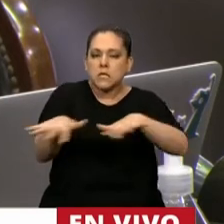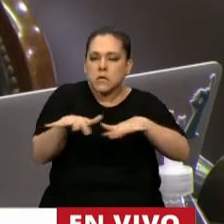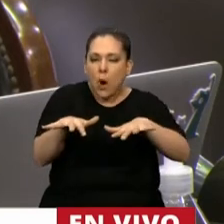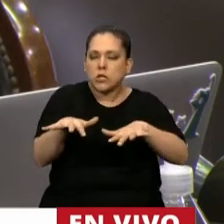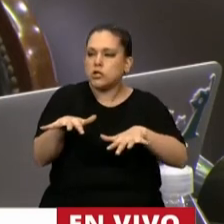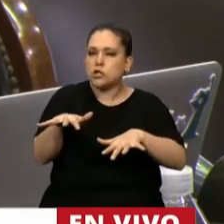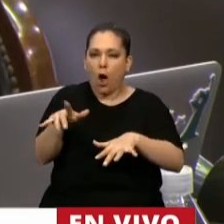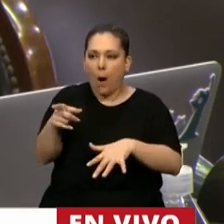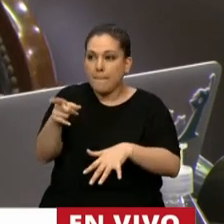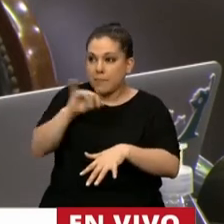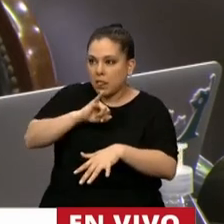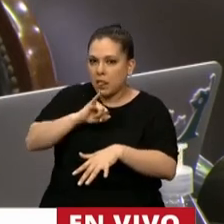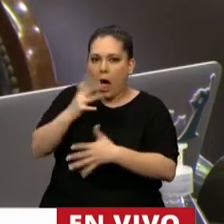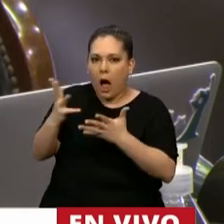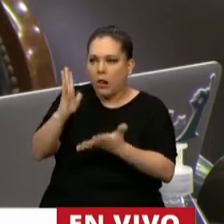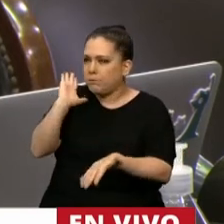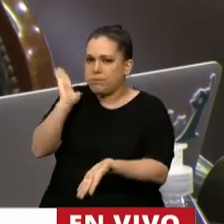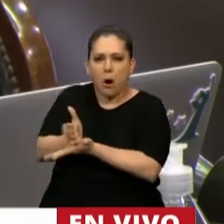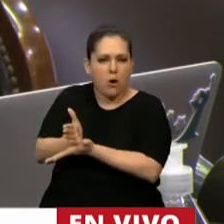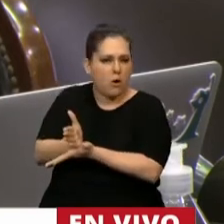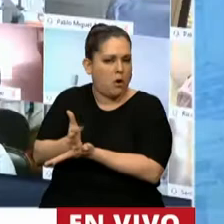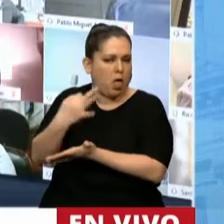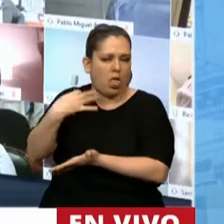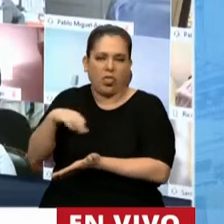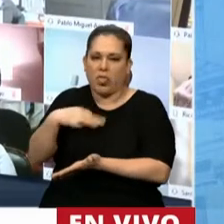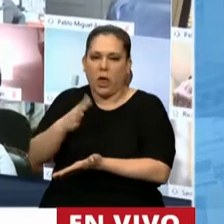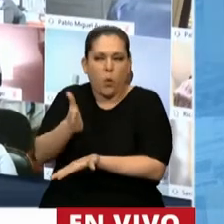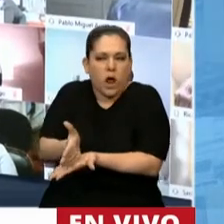inconducta, a la hora de la descripción de la conducta.